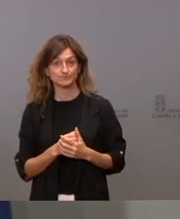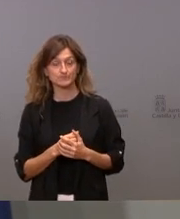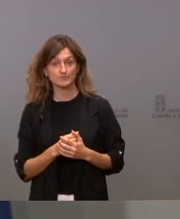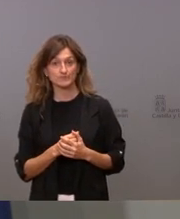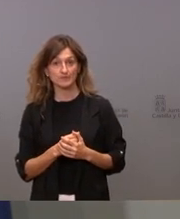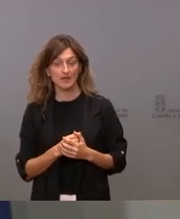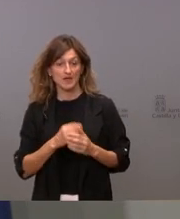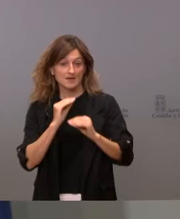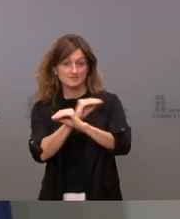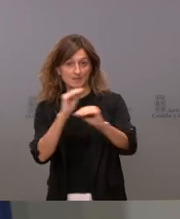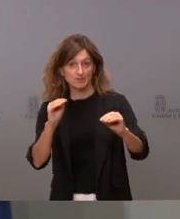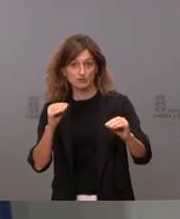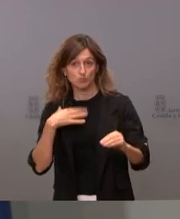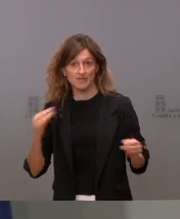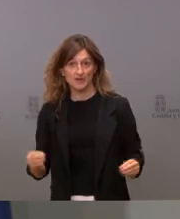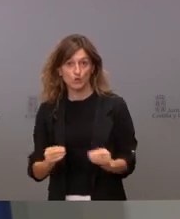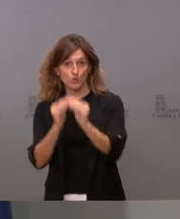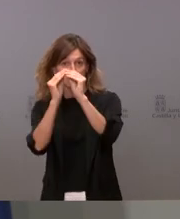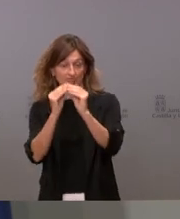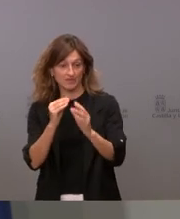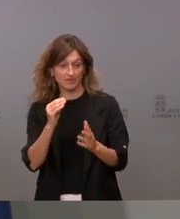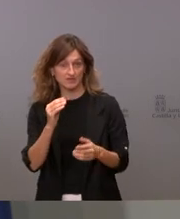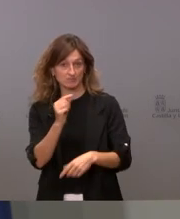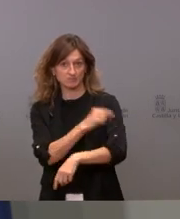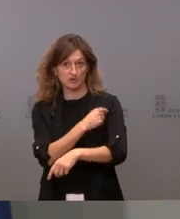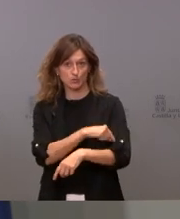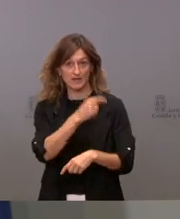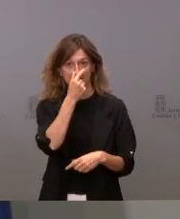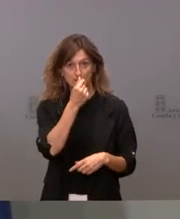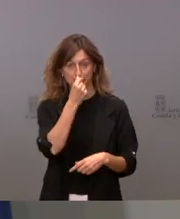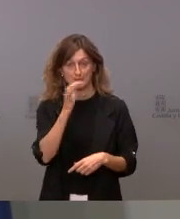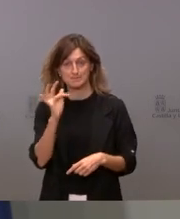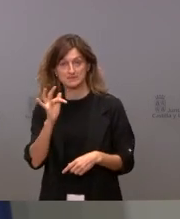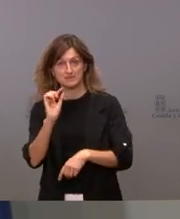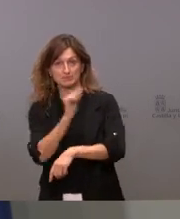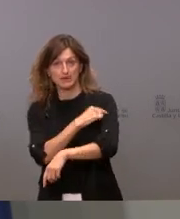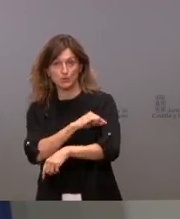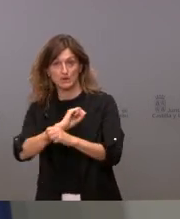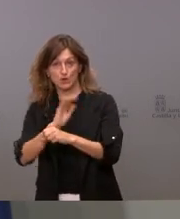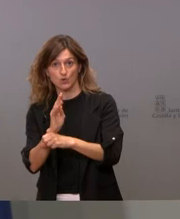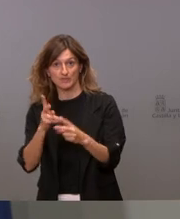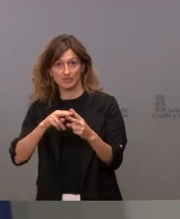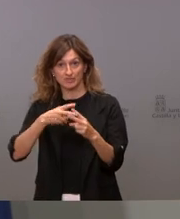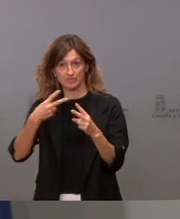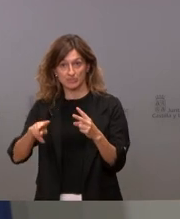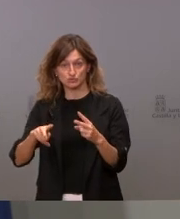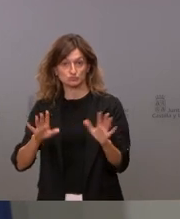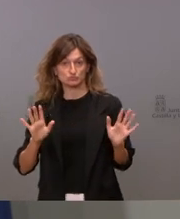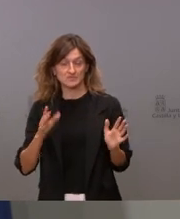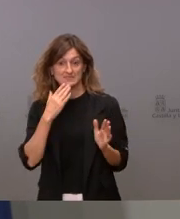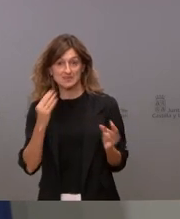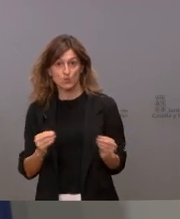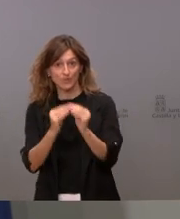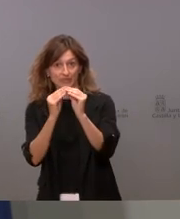pueden coincidir pueden coincidir la vacunación de la gripe y la vacunación del coronavirus en el caso de que